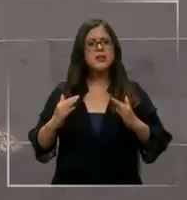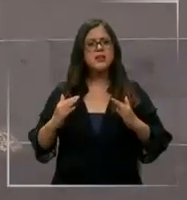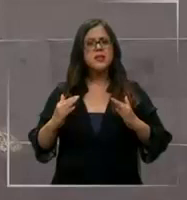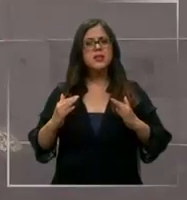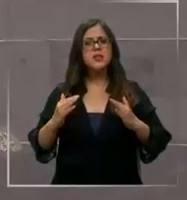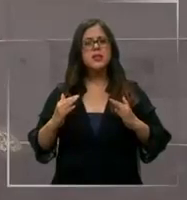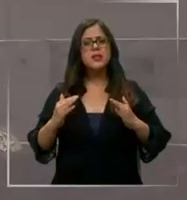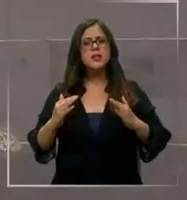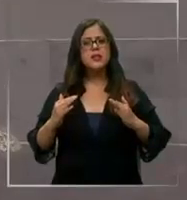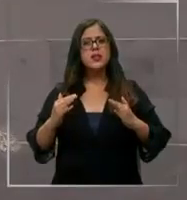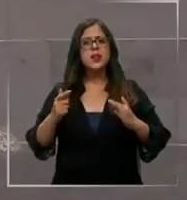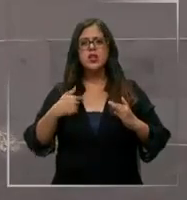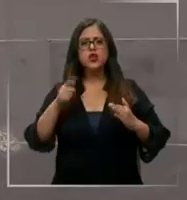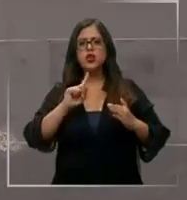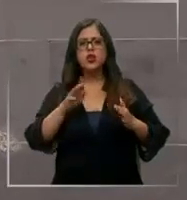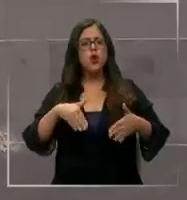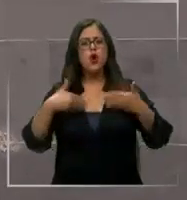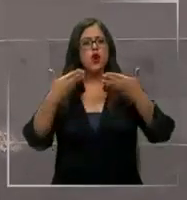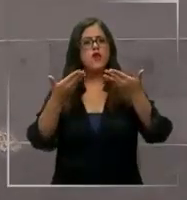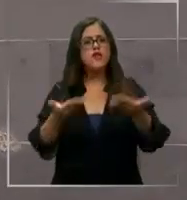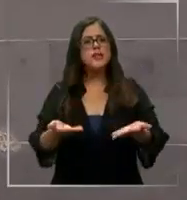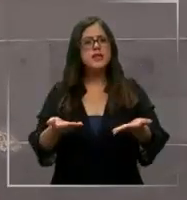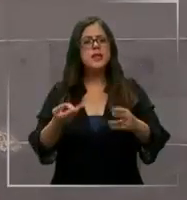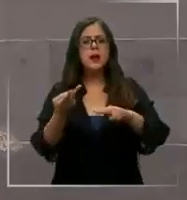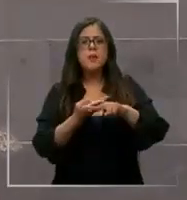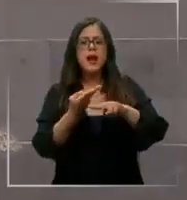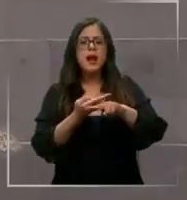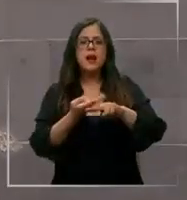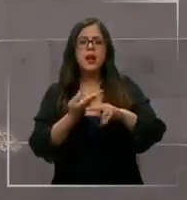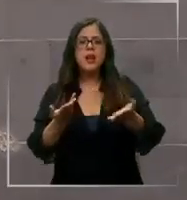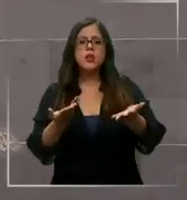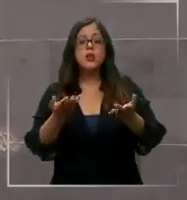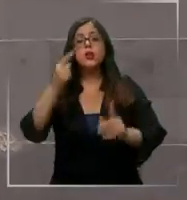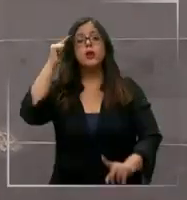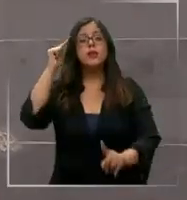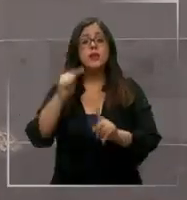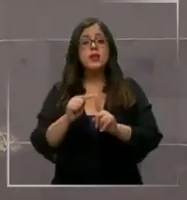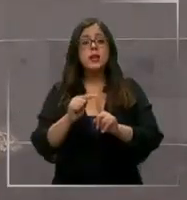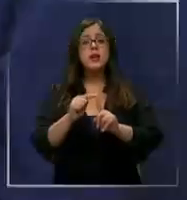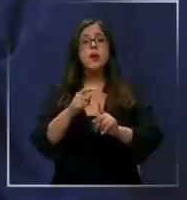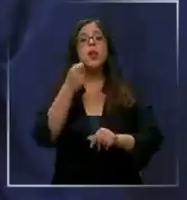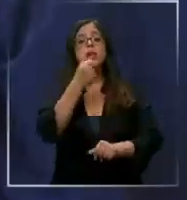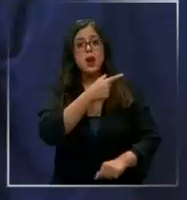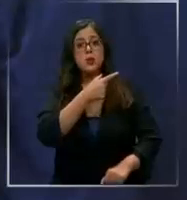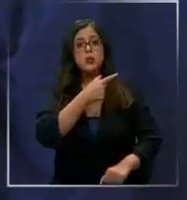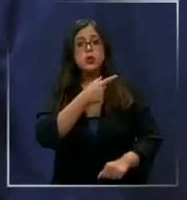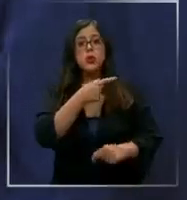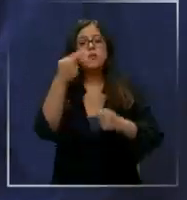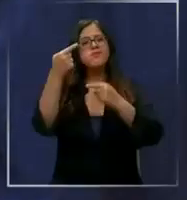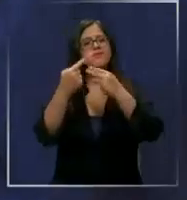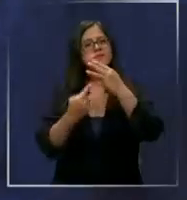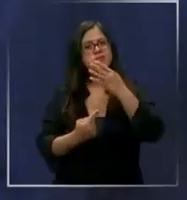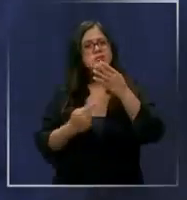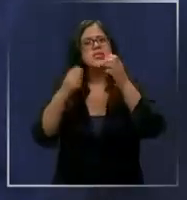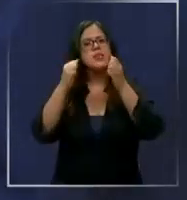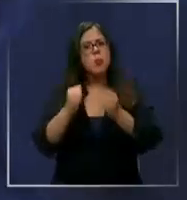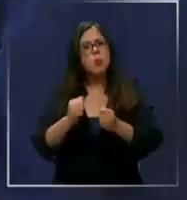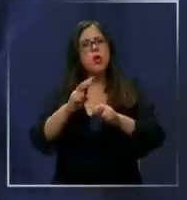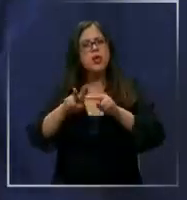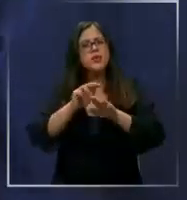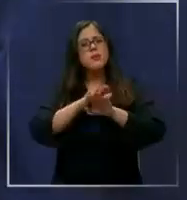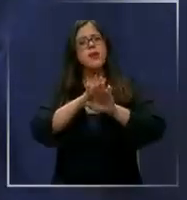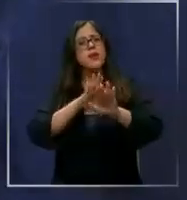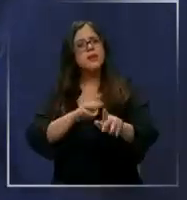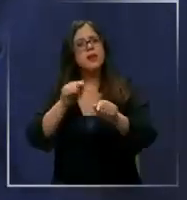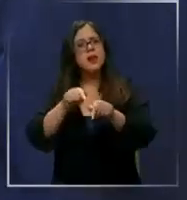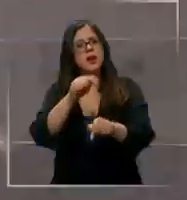ofrecida para el arriendo. La idea es denunciar. ¿Qué otras medidas se pueden tomar para evitar